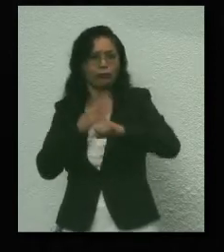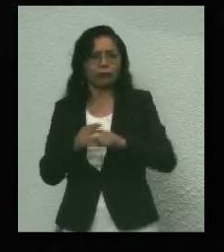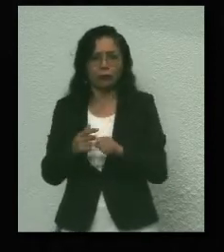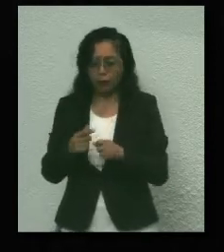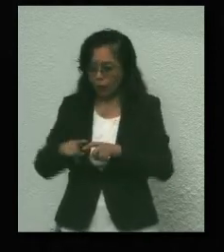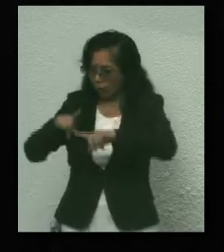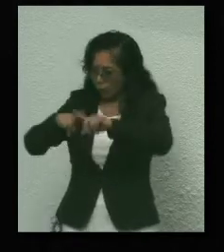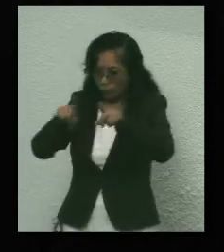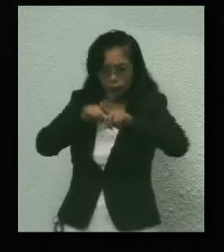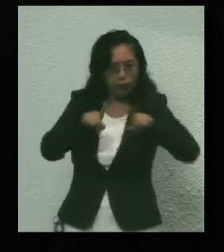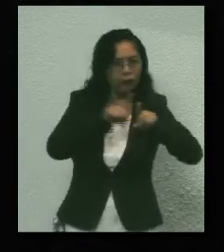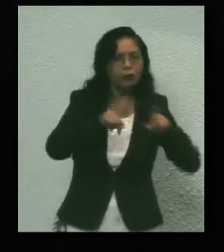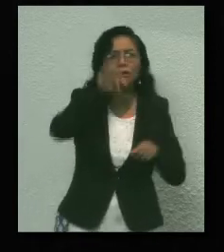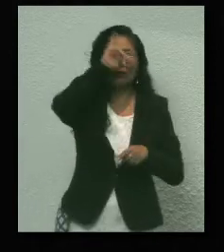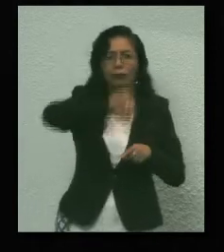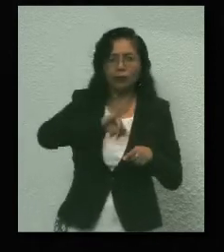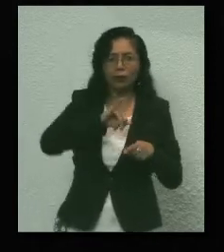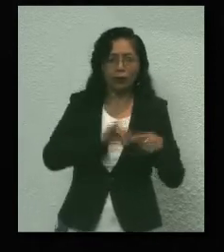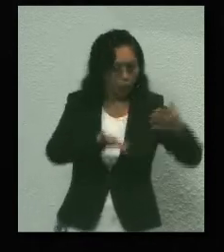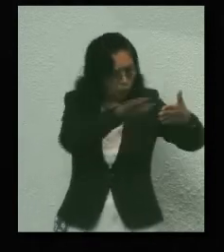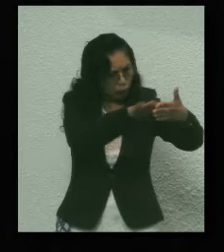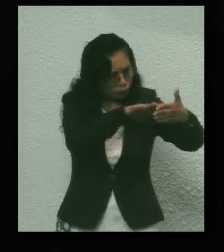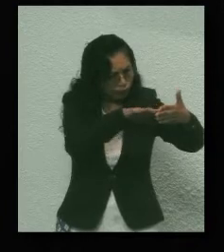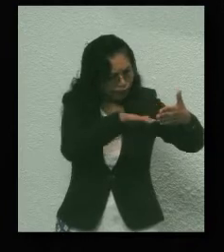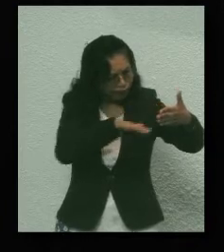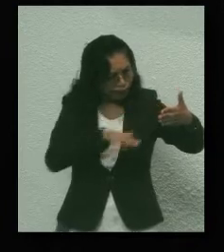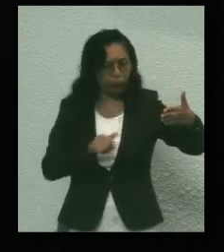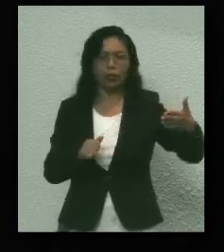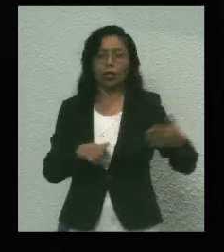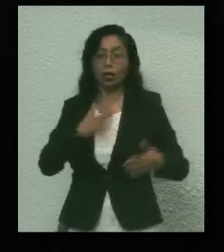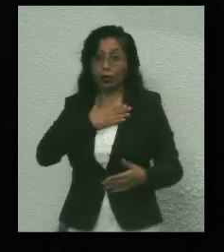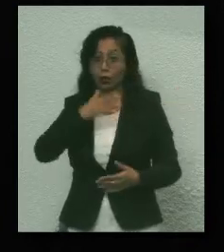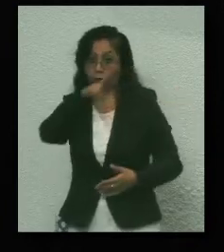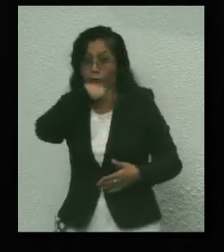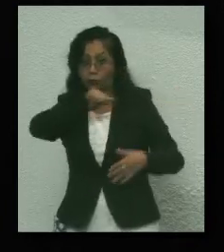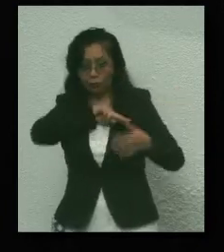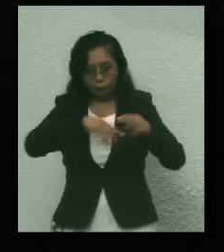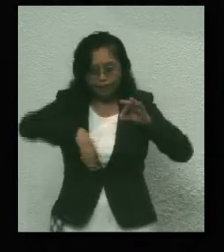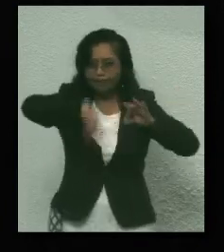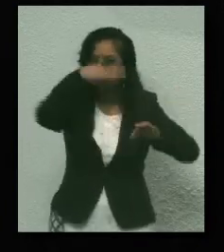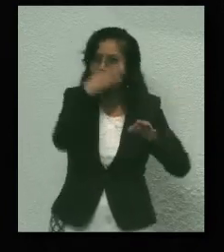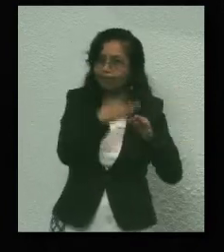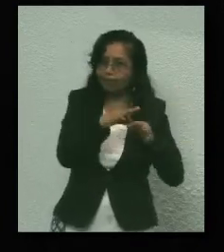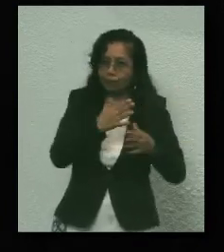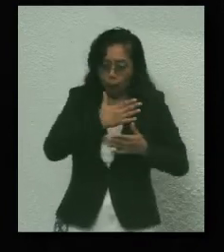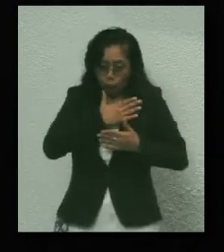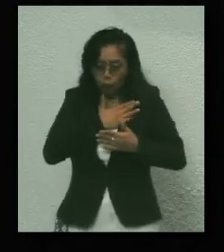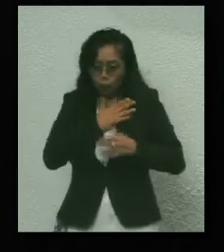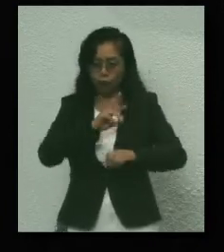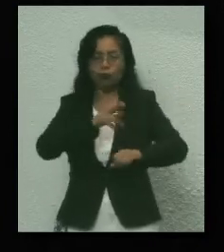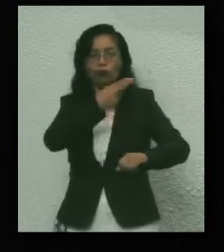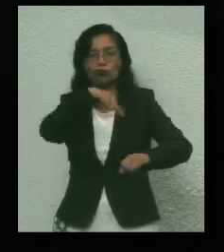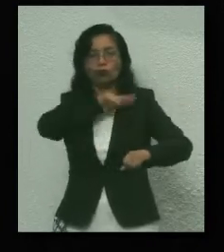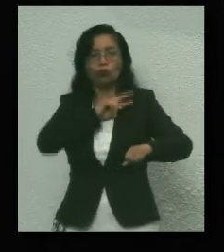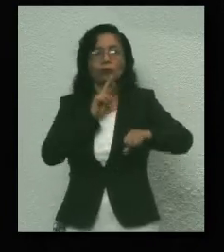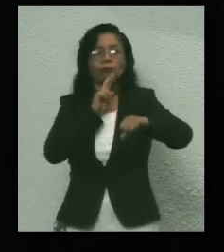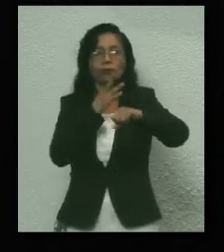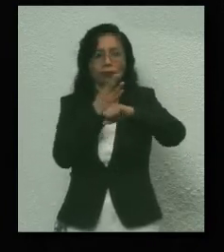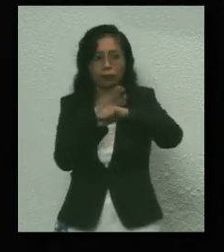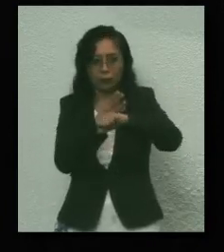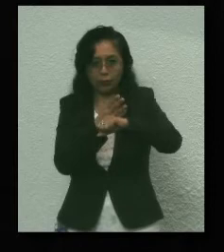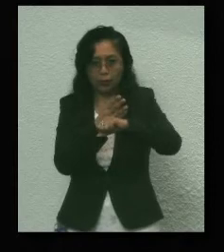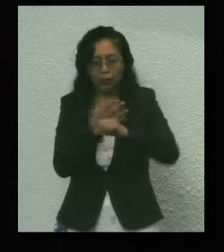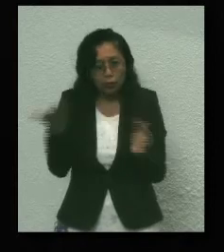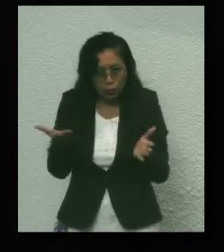poderes. Al revisar el documento que hoy nos entrega, nosotros cumpliremos con la parte que nos corresponde para dignificar la labor pública y